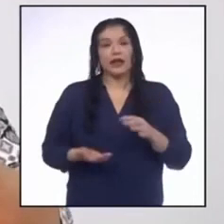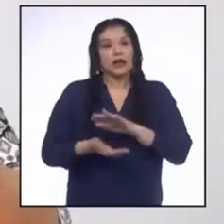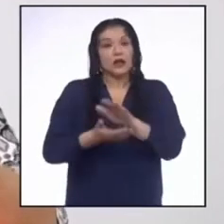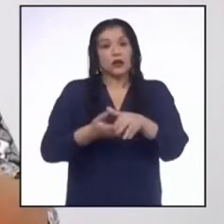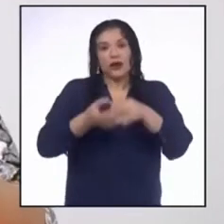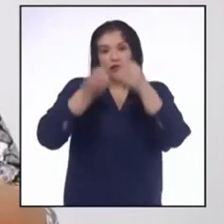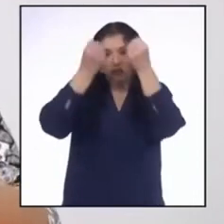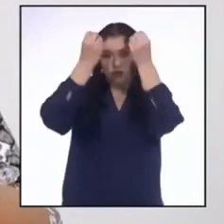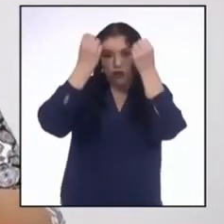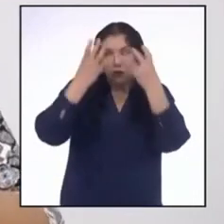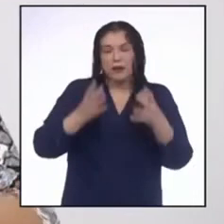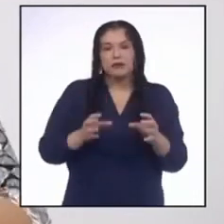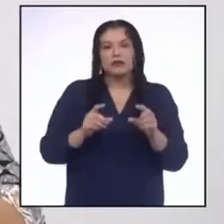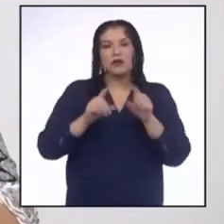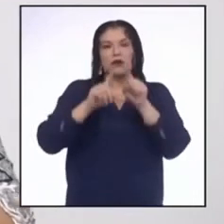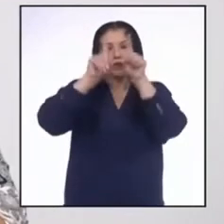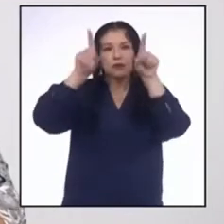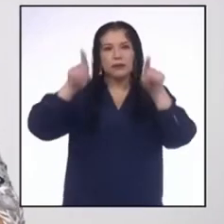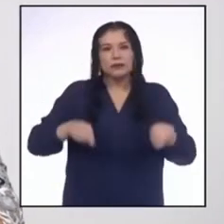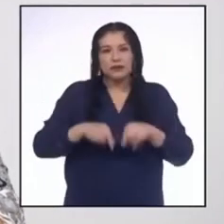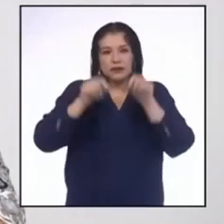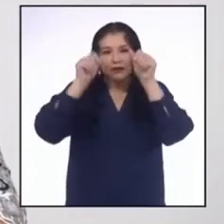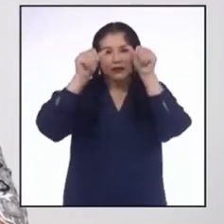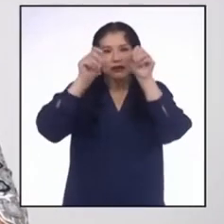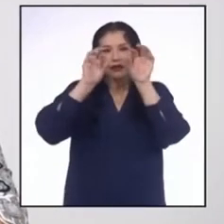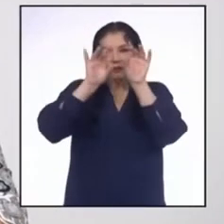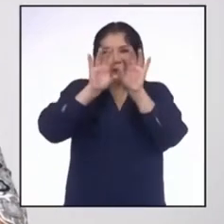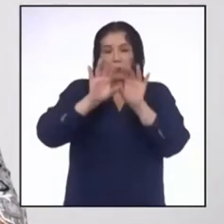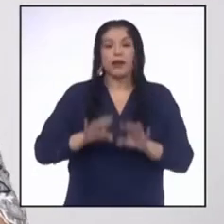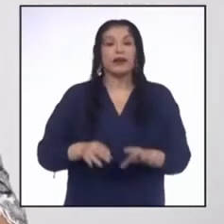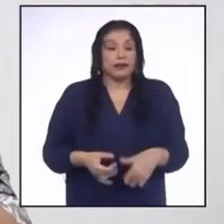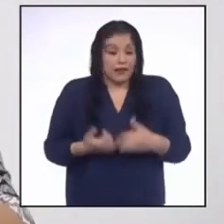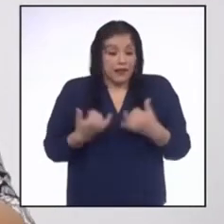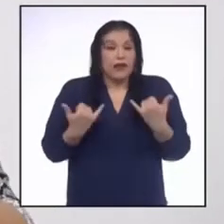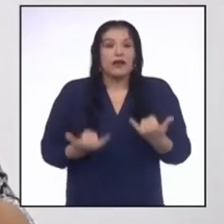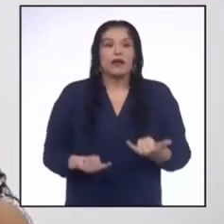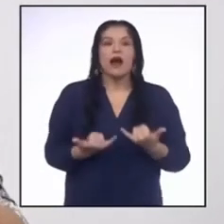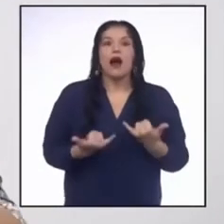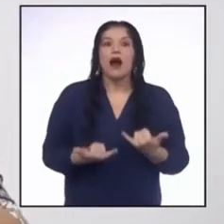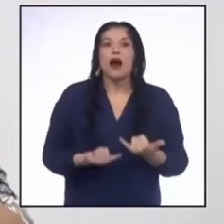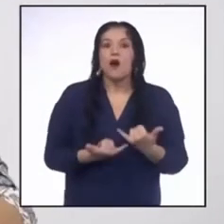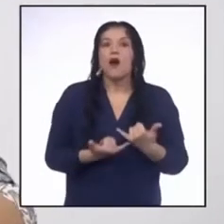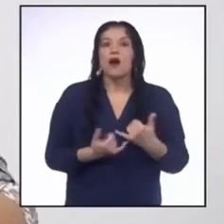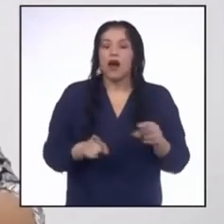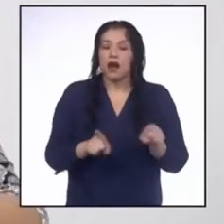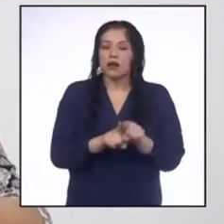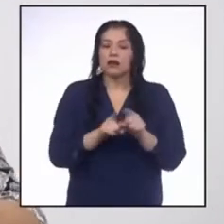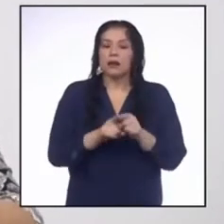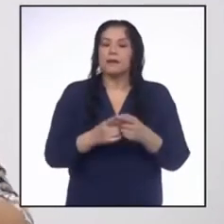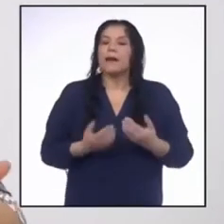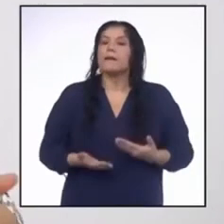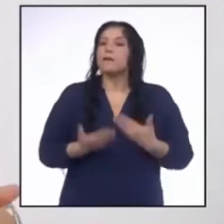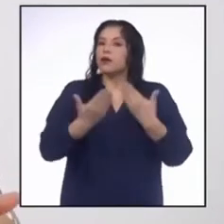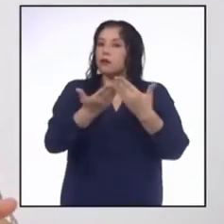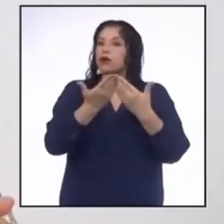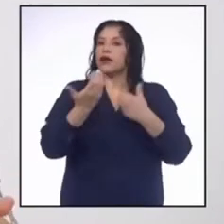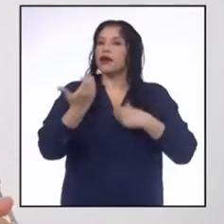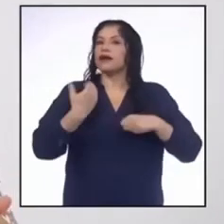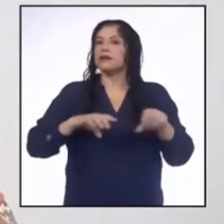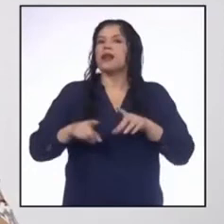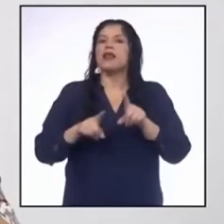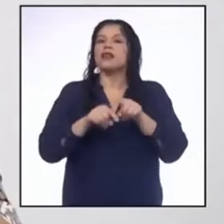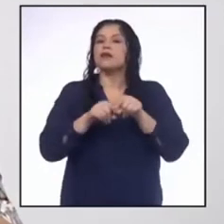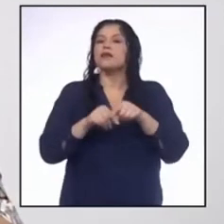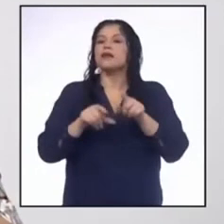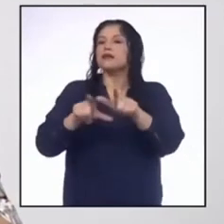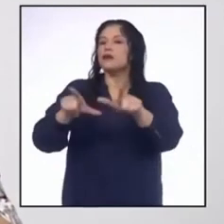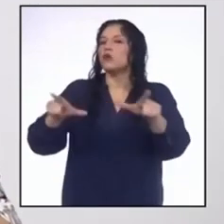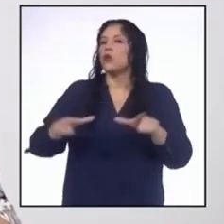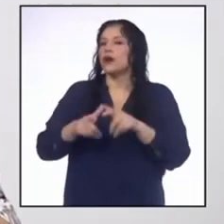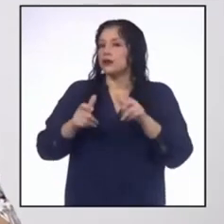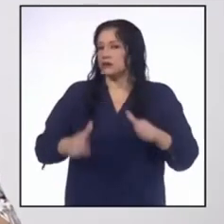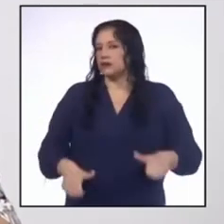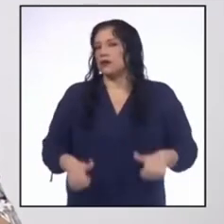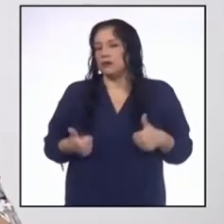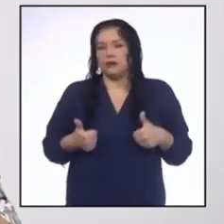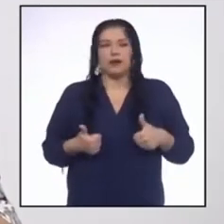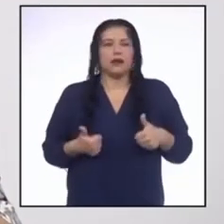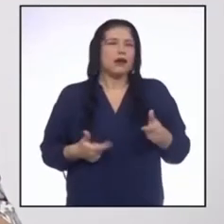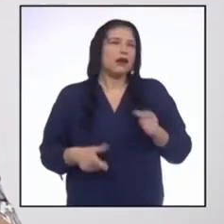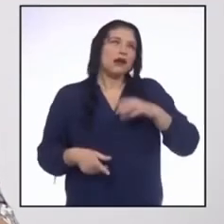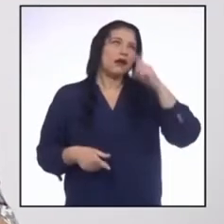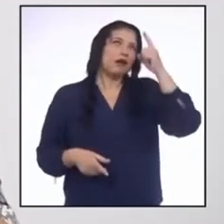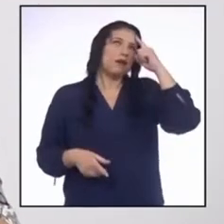información que coloquemos debe ser actual y también proponer actividades según su lugar. No me